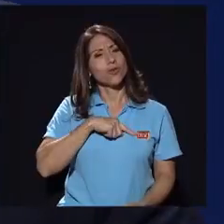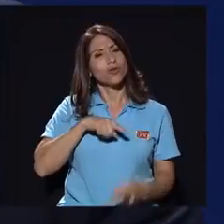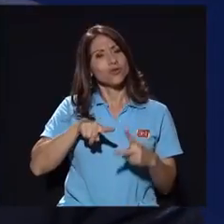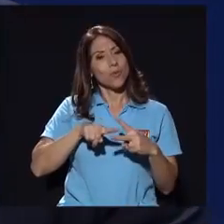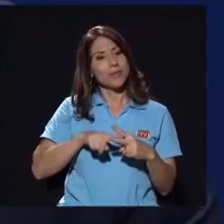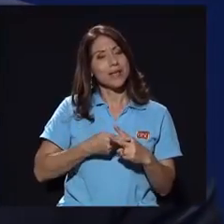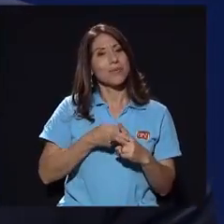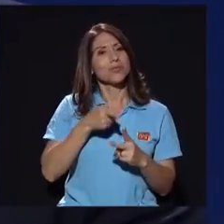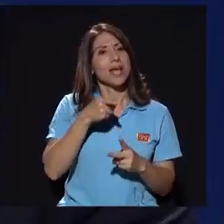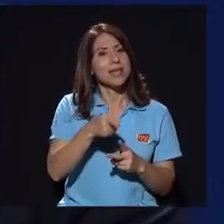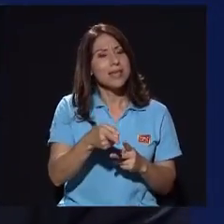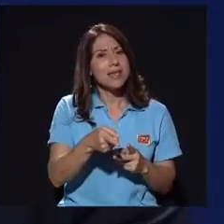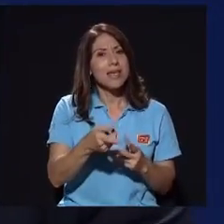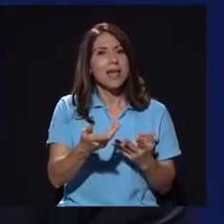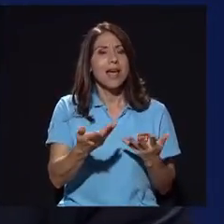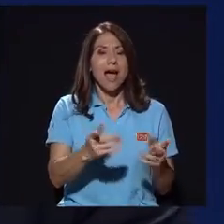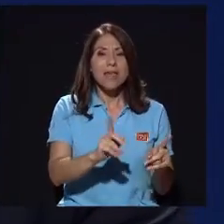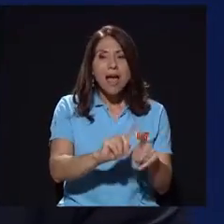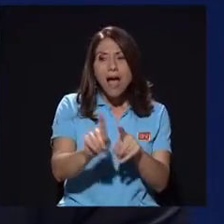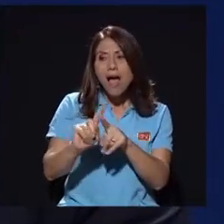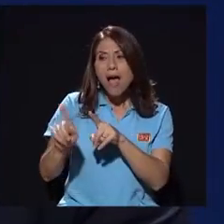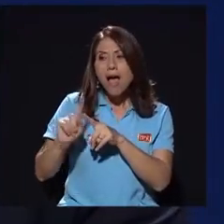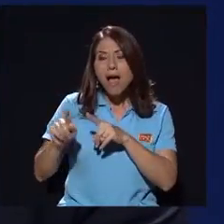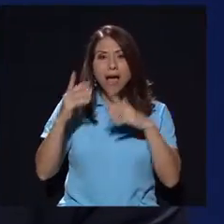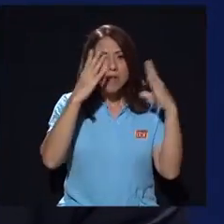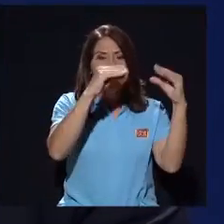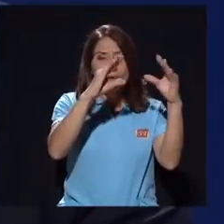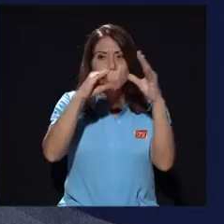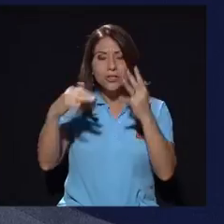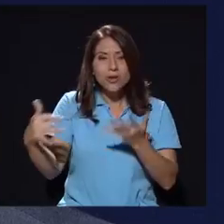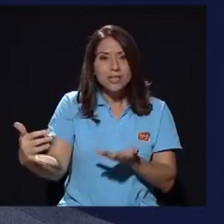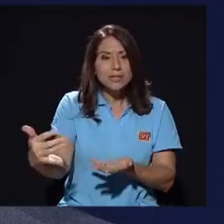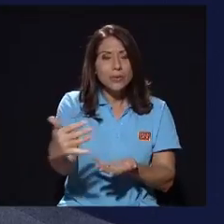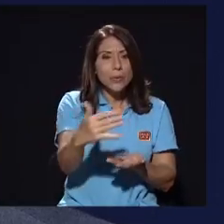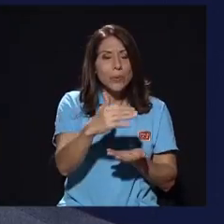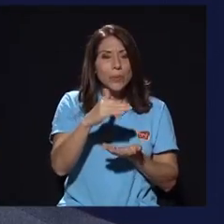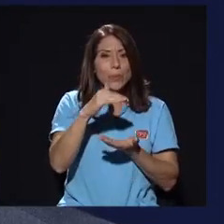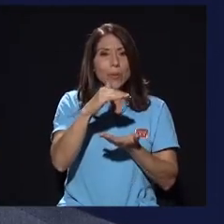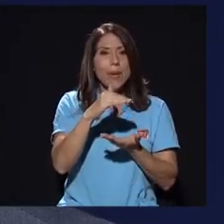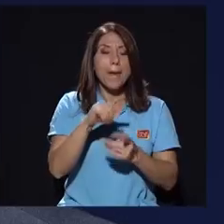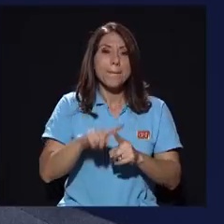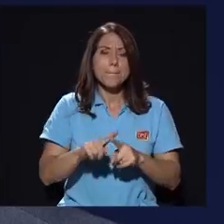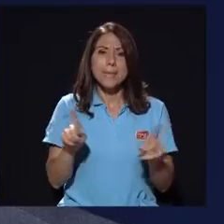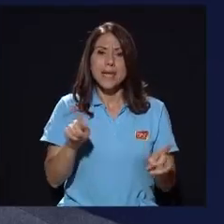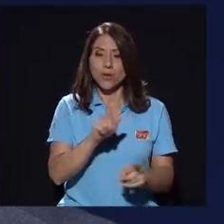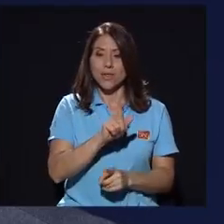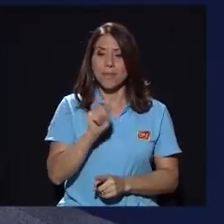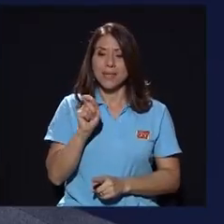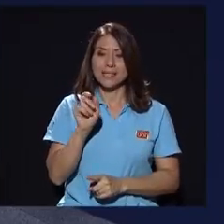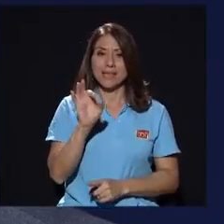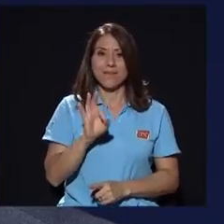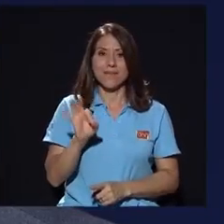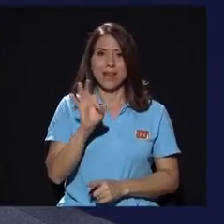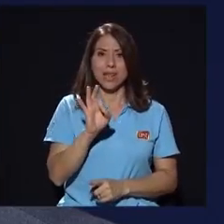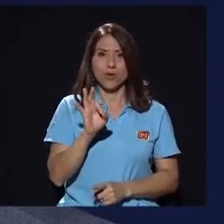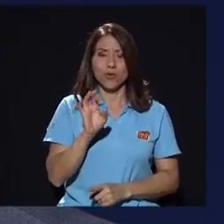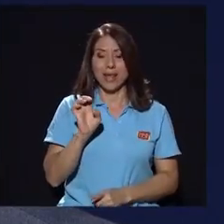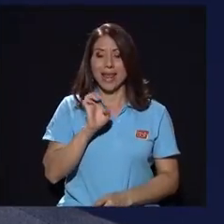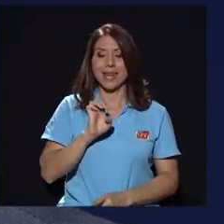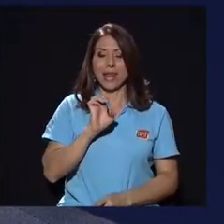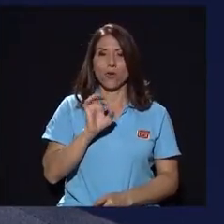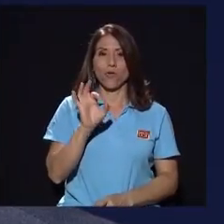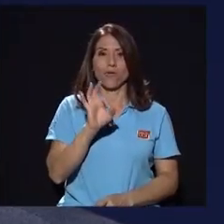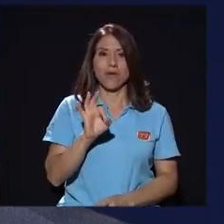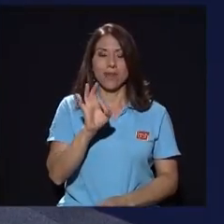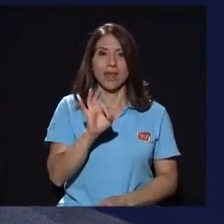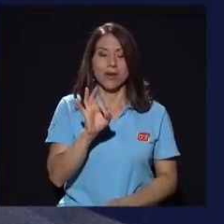comenzamos a alimentarnos de las diferentes informaciones que venían. Pero del mes de febrero, enero